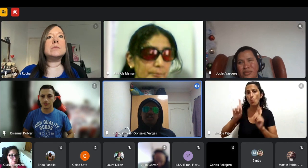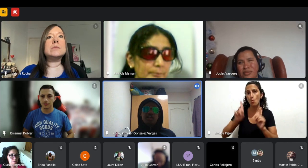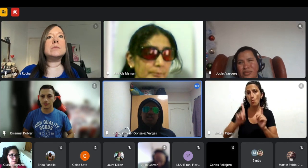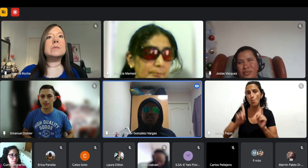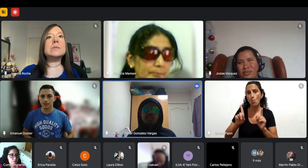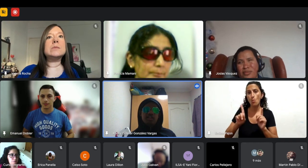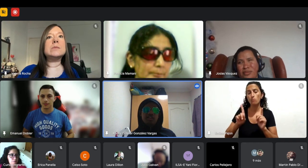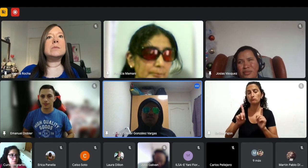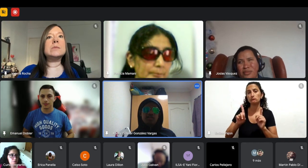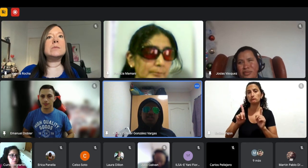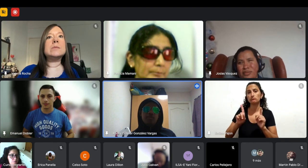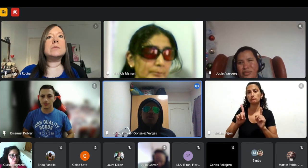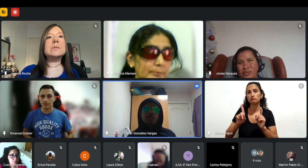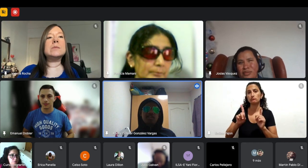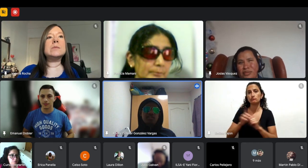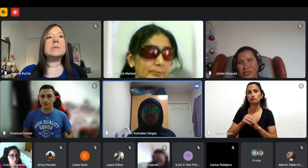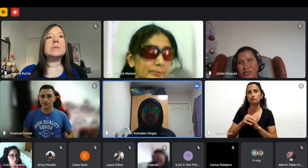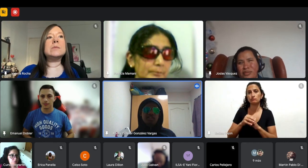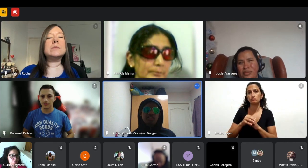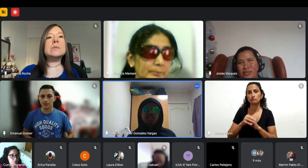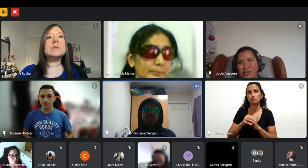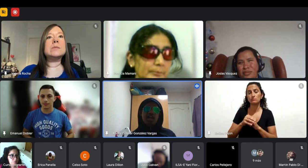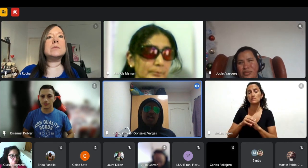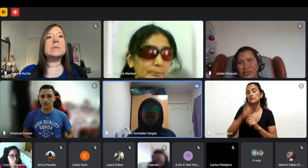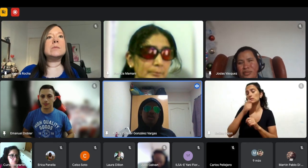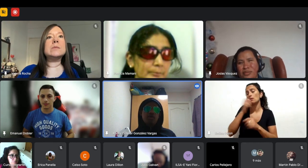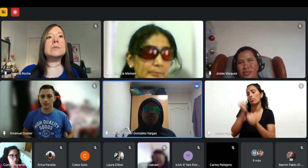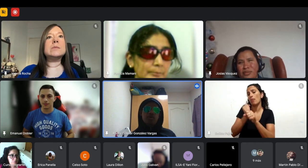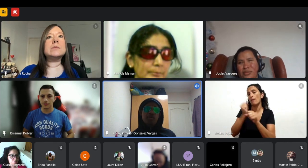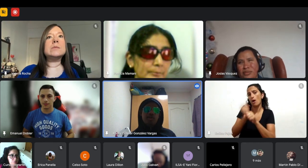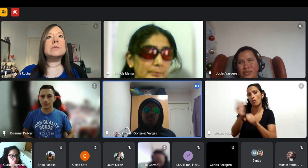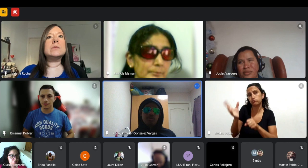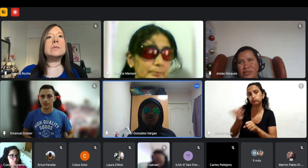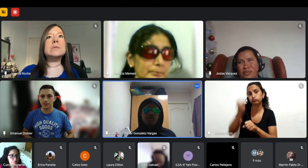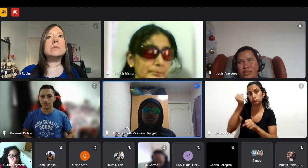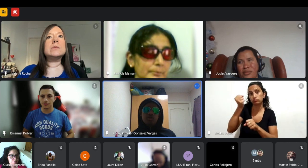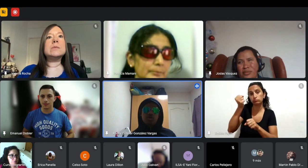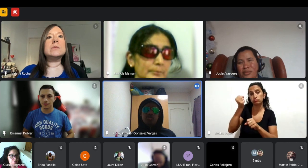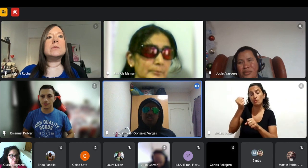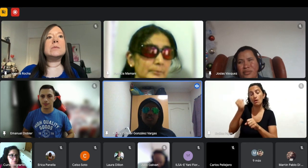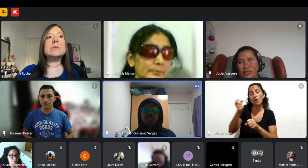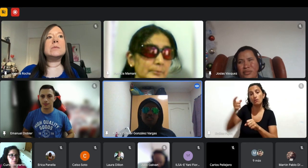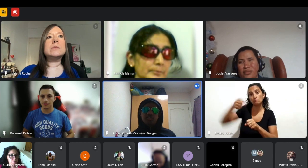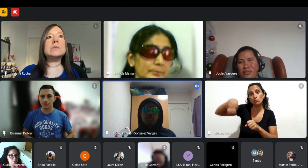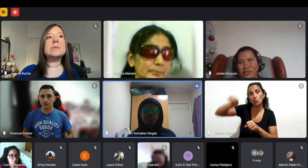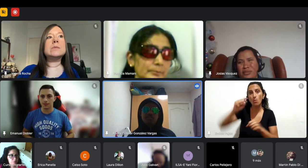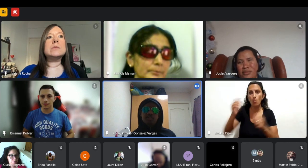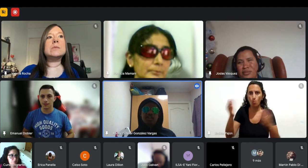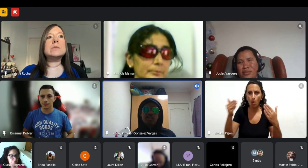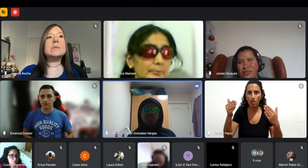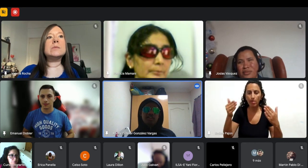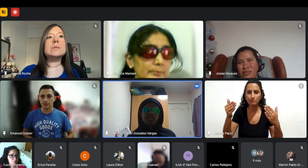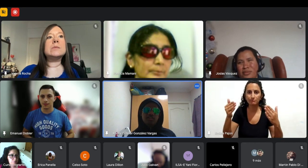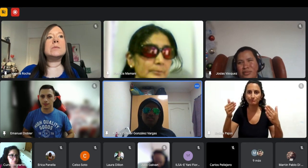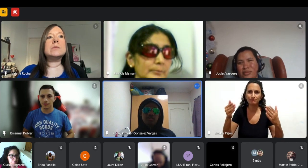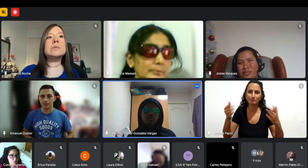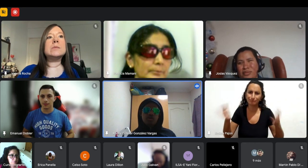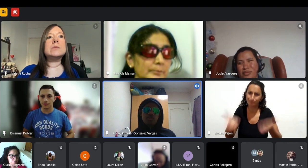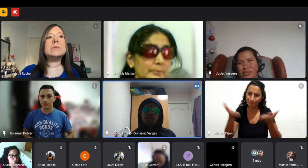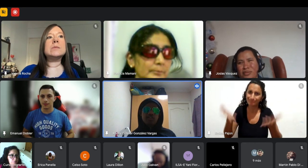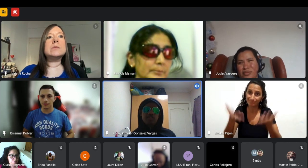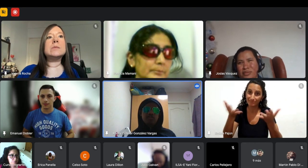adquirirla que que aproveche y y haga algo por lo menos yo si se me presenta esa